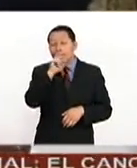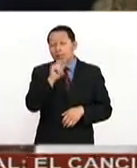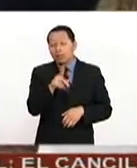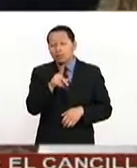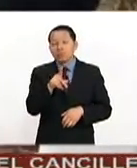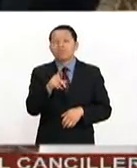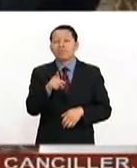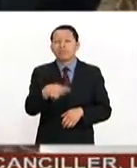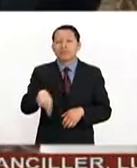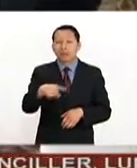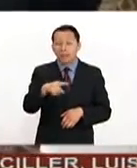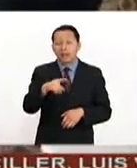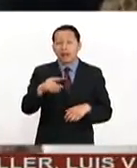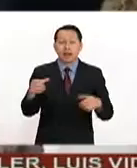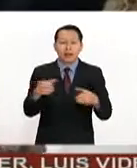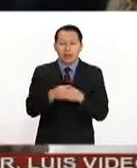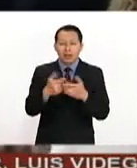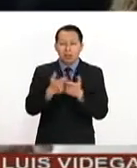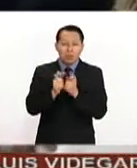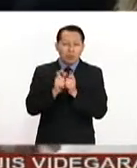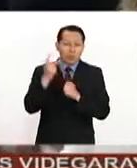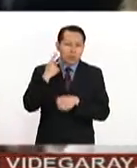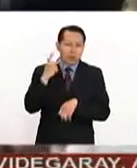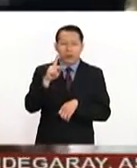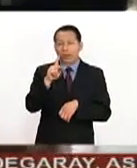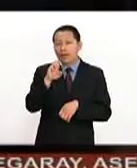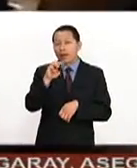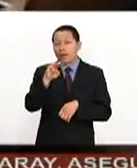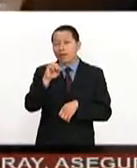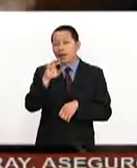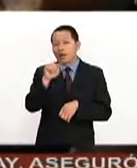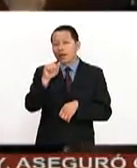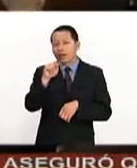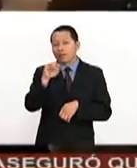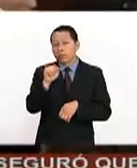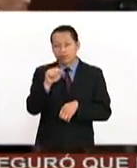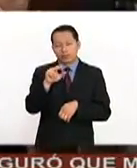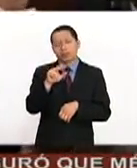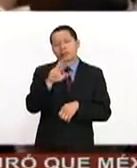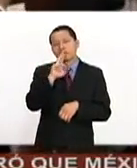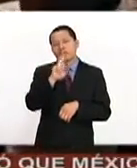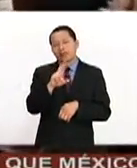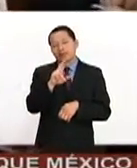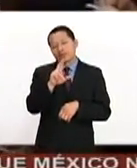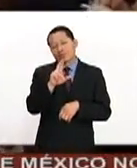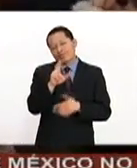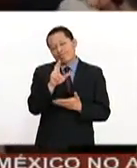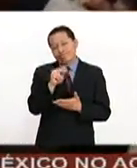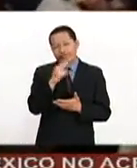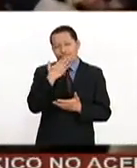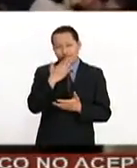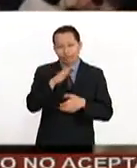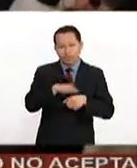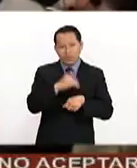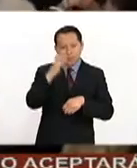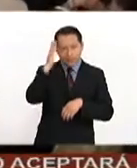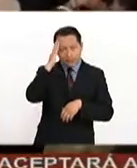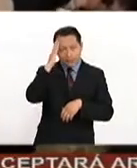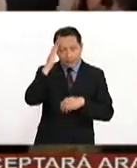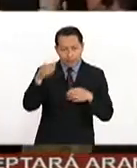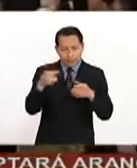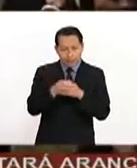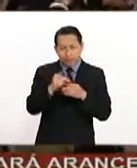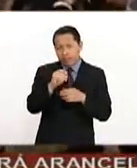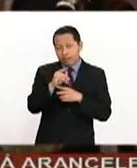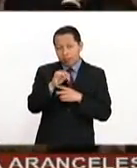de los demócratas no fue muy entusiasta. El líder de los demócratas, de la minoría demócrata en el